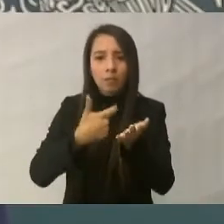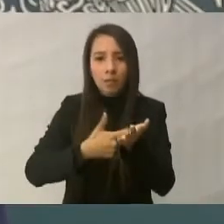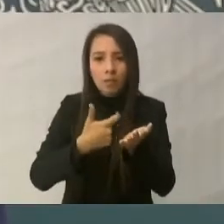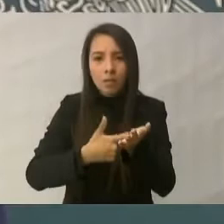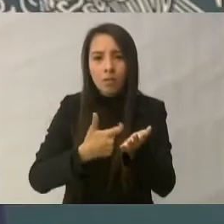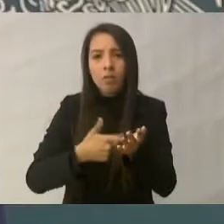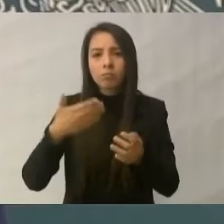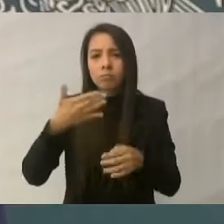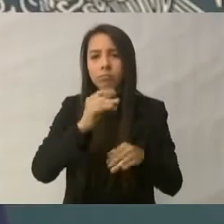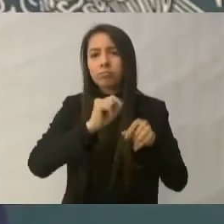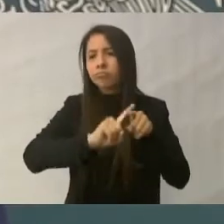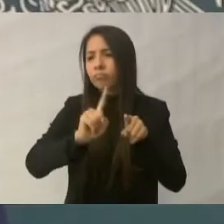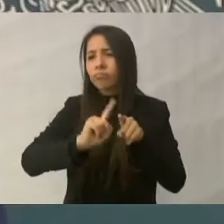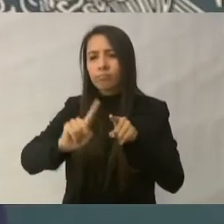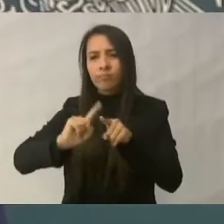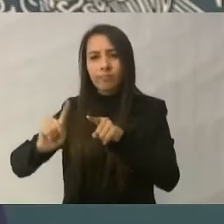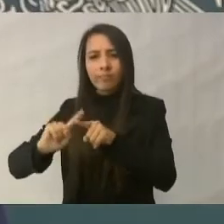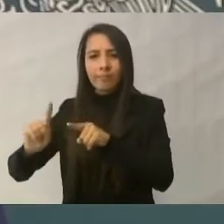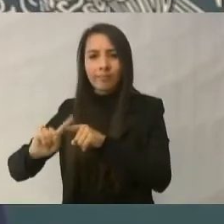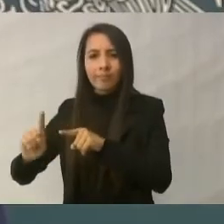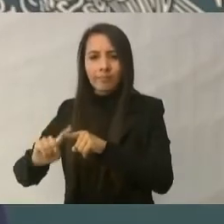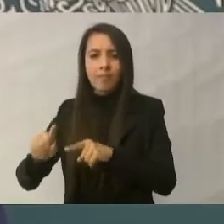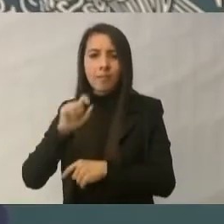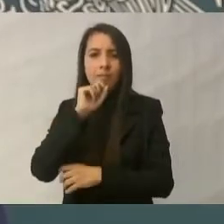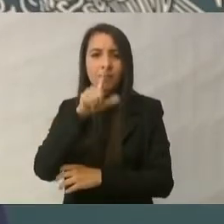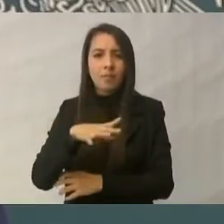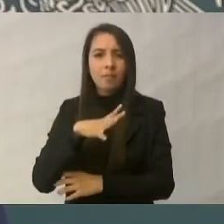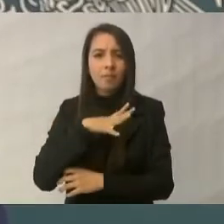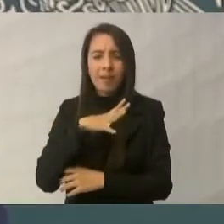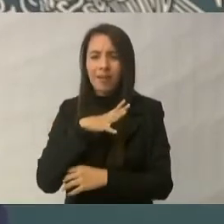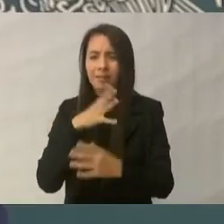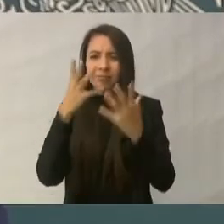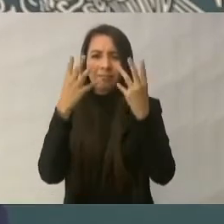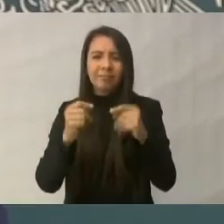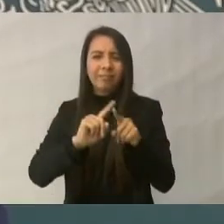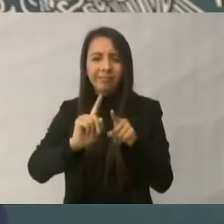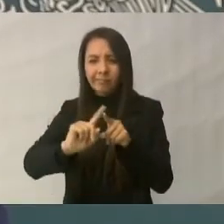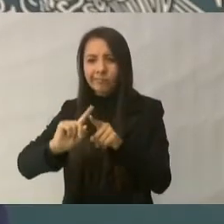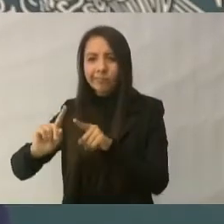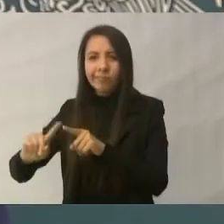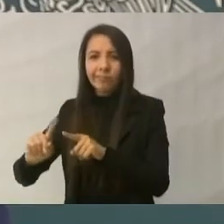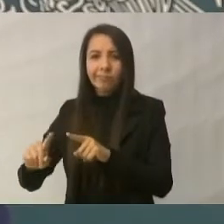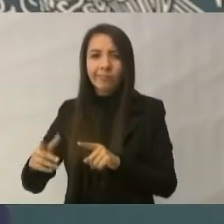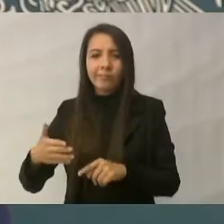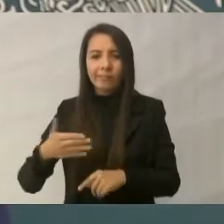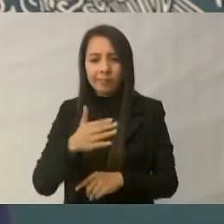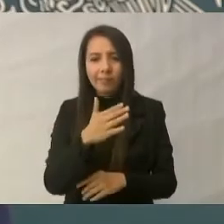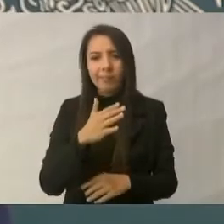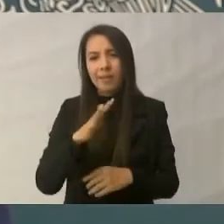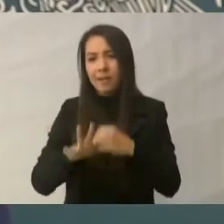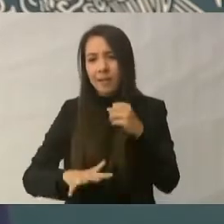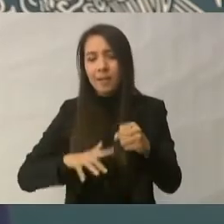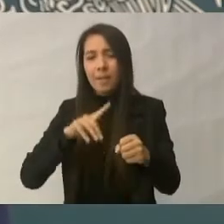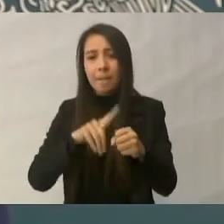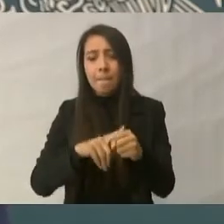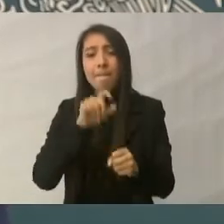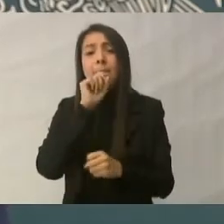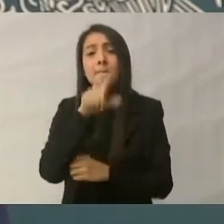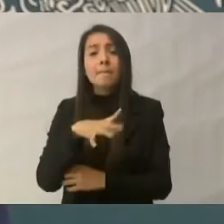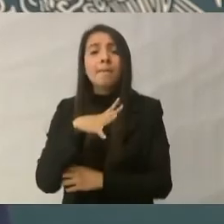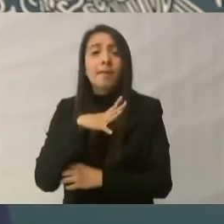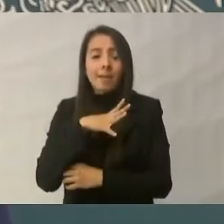y otras especies, y especies de bivalgos también. Hay una gran diversidad biológica en esta zona, y habita una comunidad de